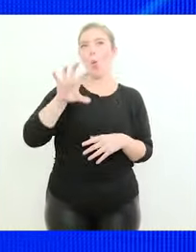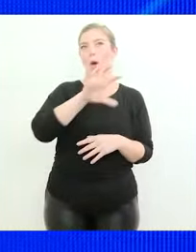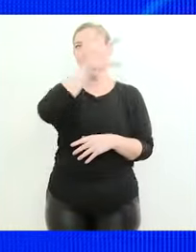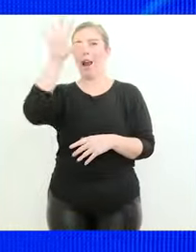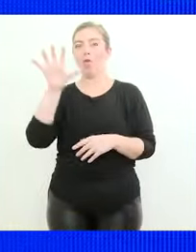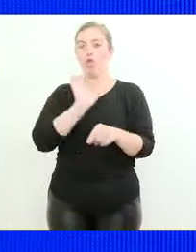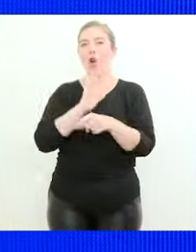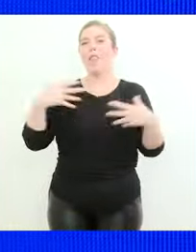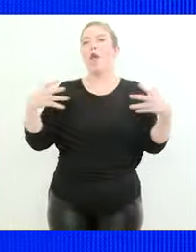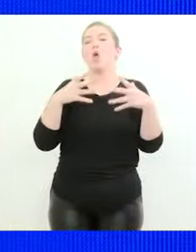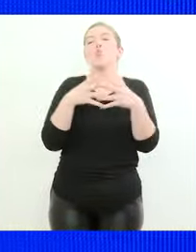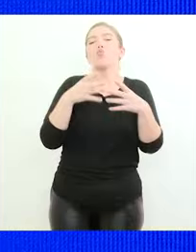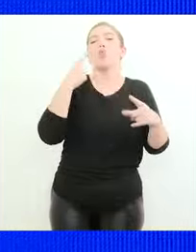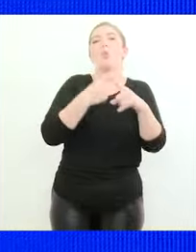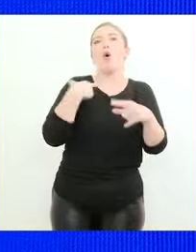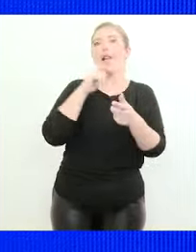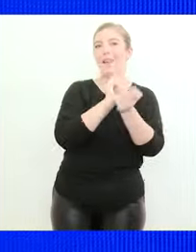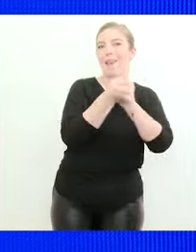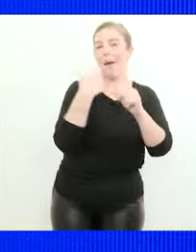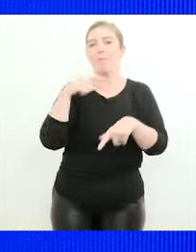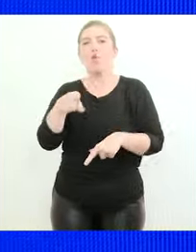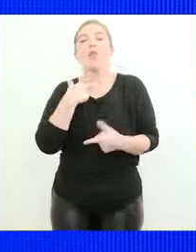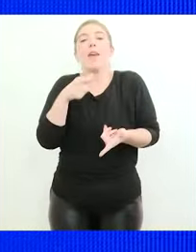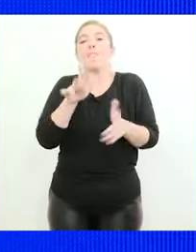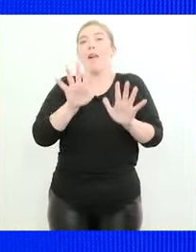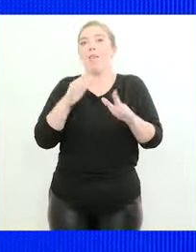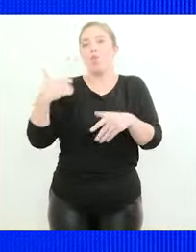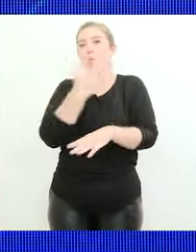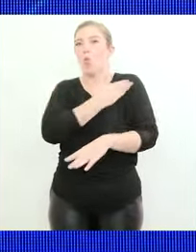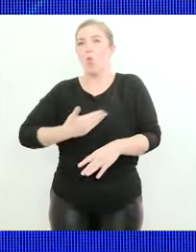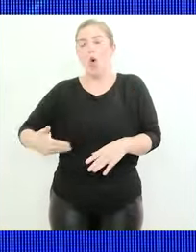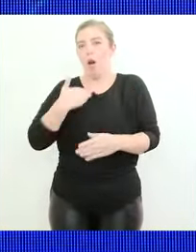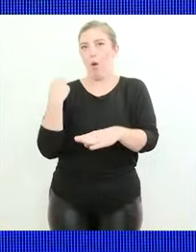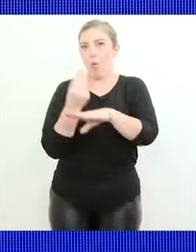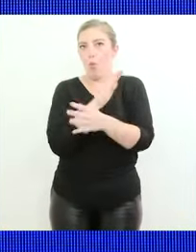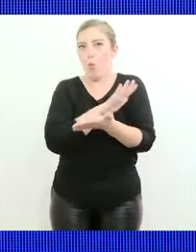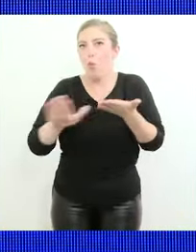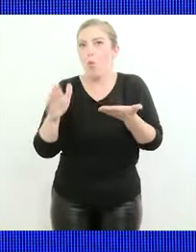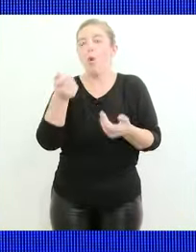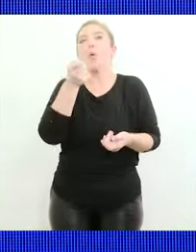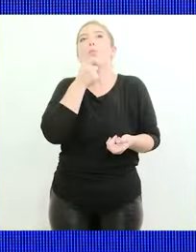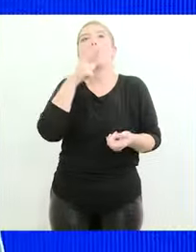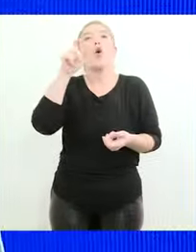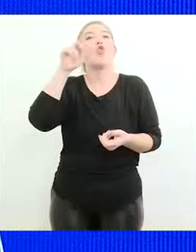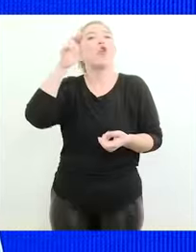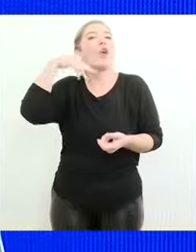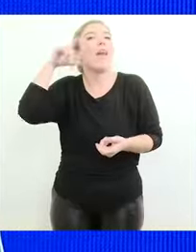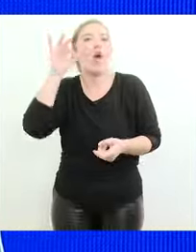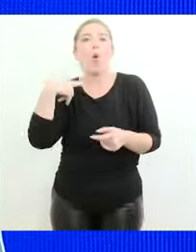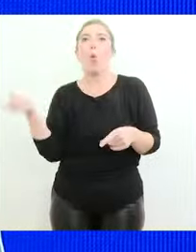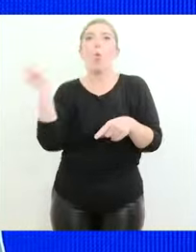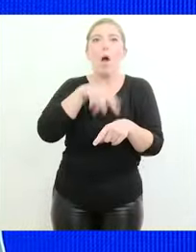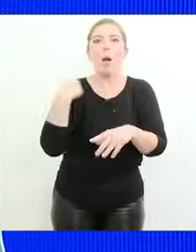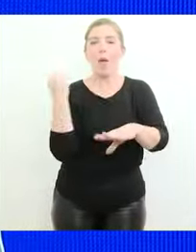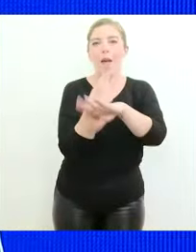Juntos por el Cambio que llegan a partir de este nuevo mandato, en el caso de Cornejo que vuelve a Mendoza, pero también